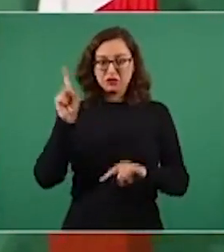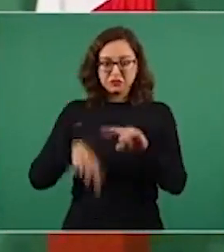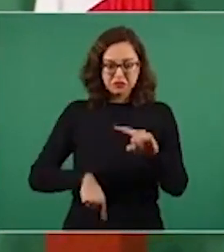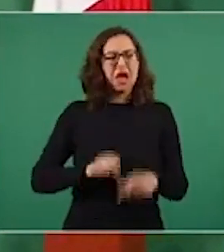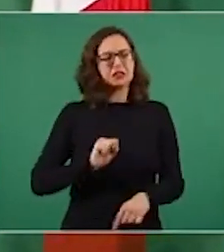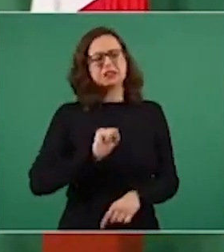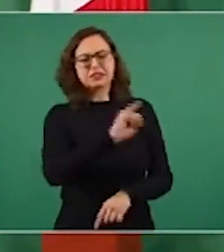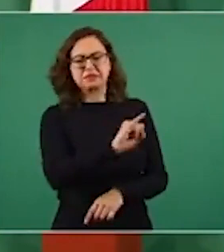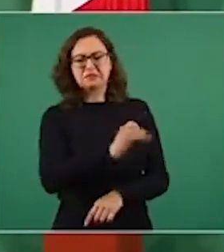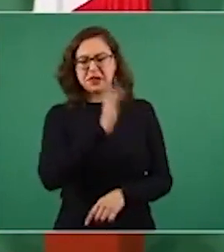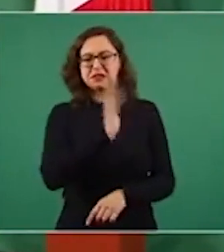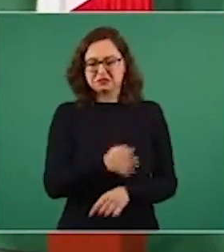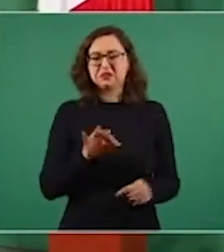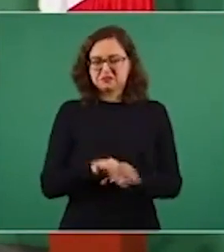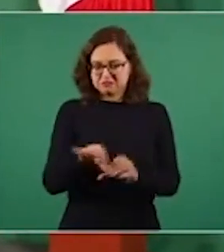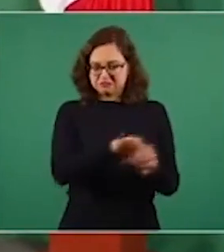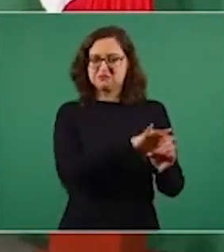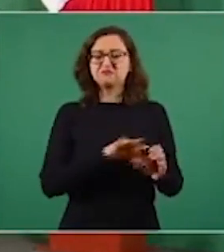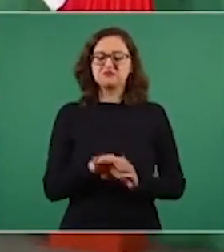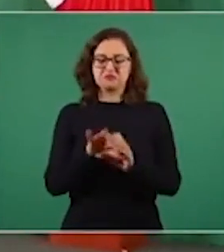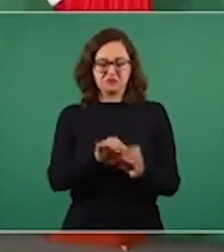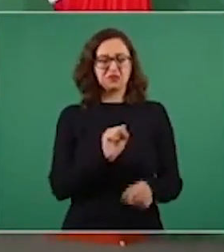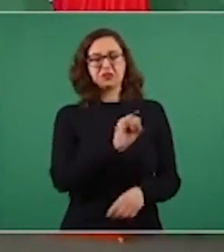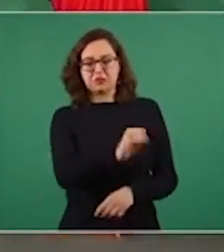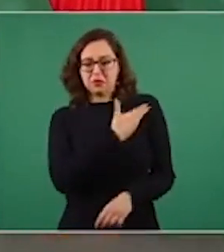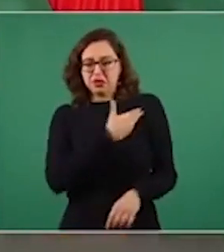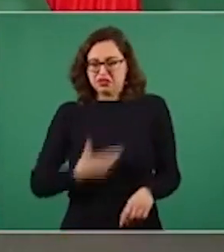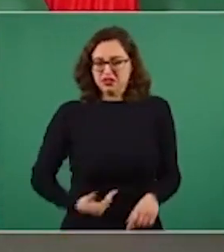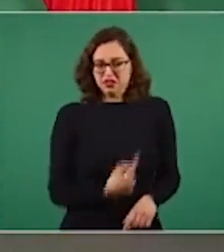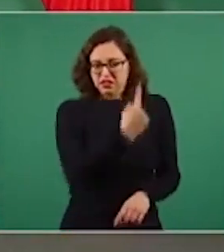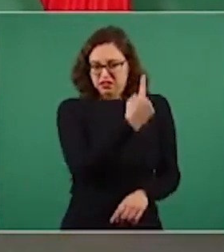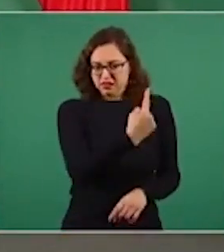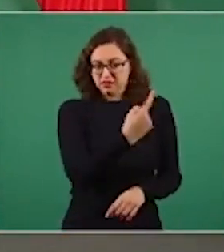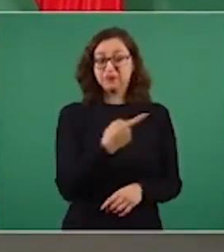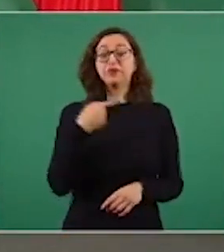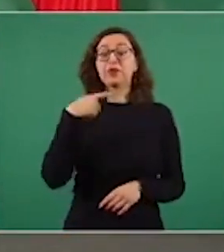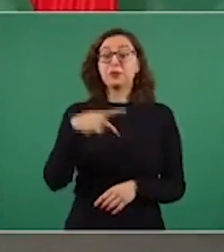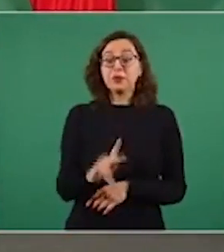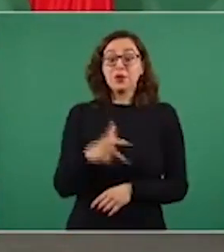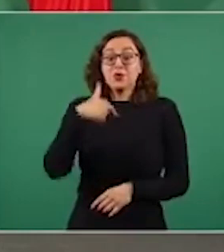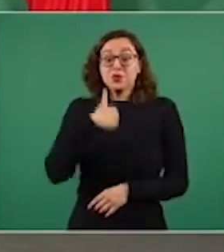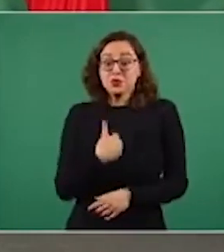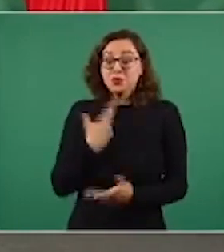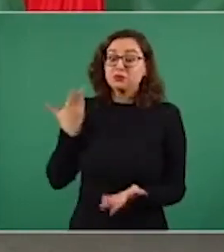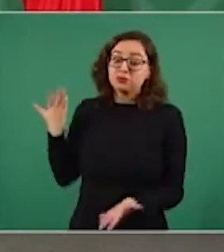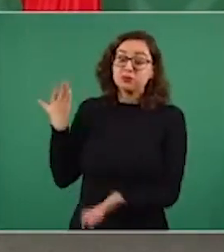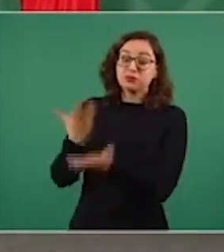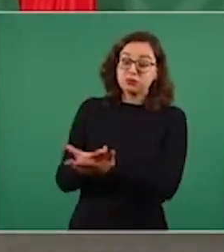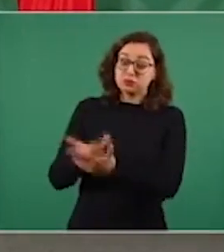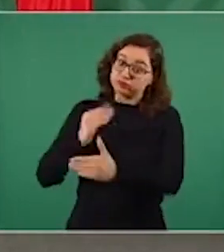embargo estoy enviando o mejor dicho ya está ya ni en el poder